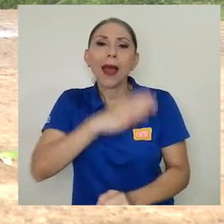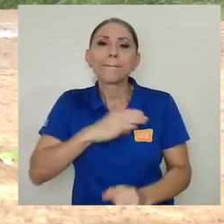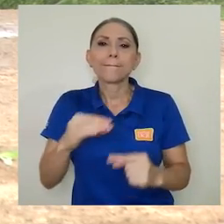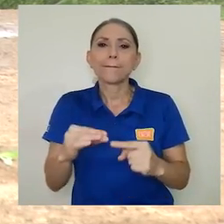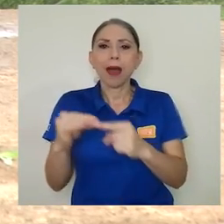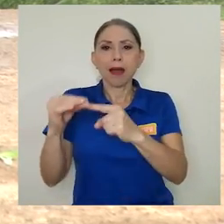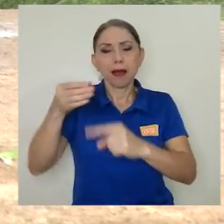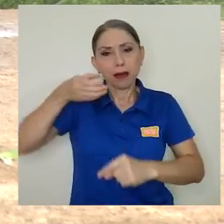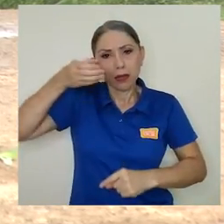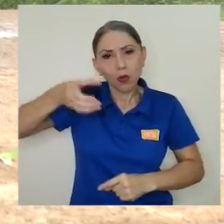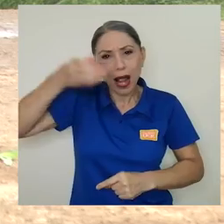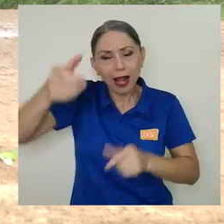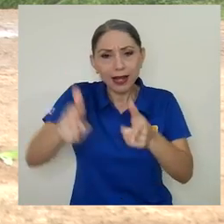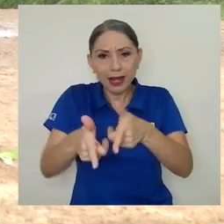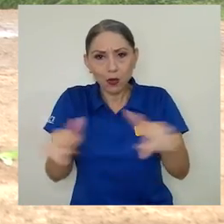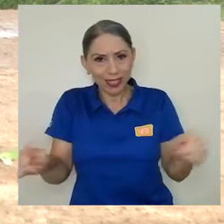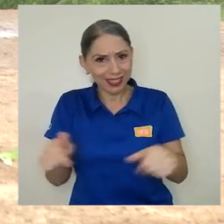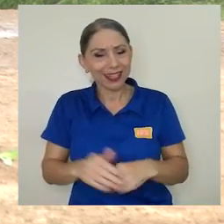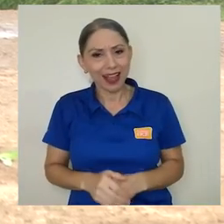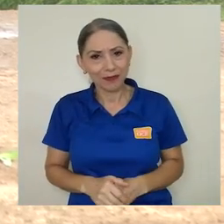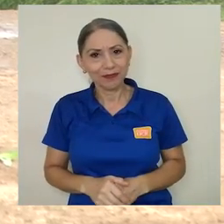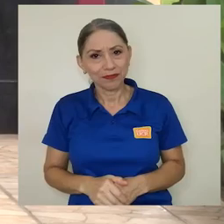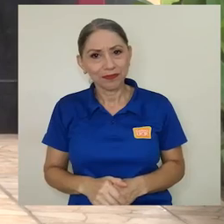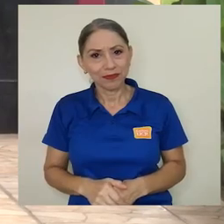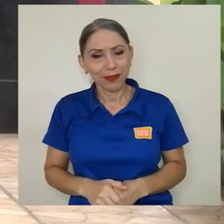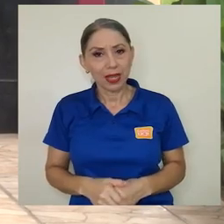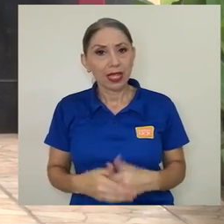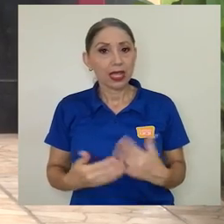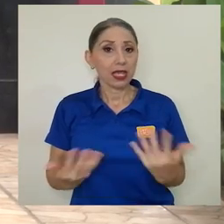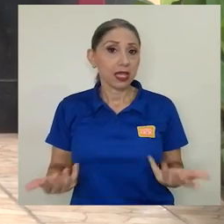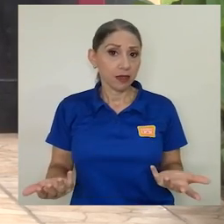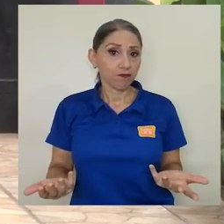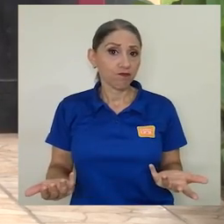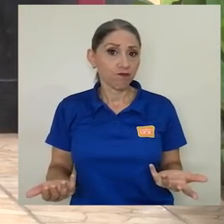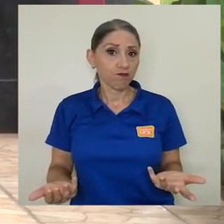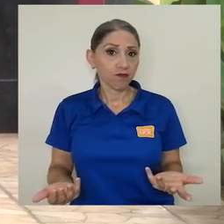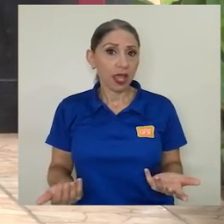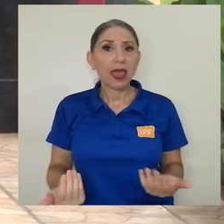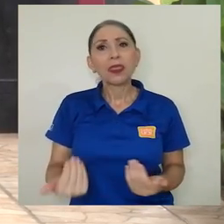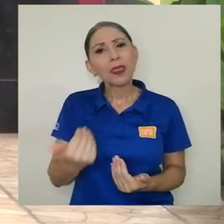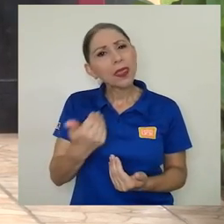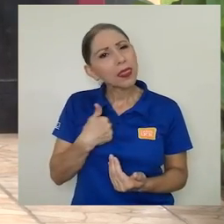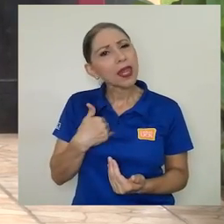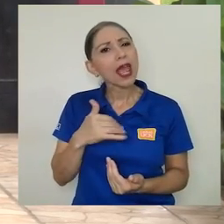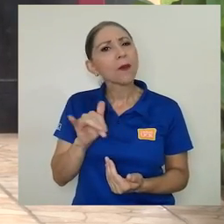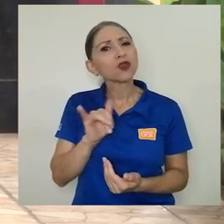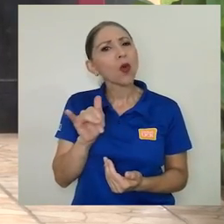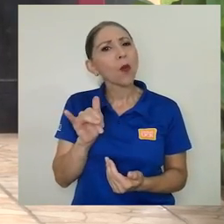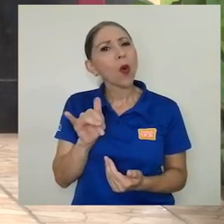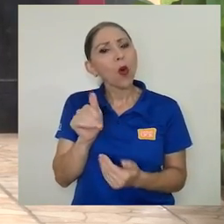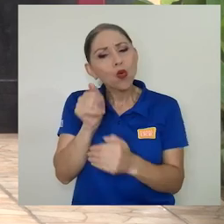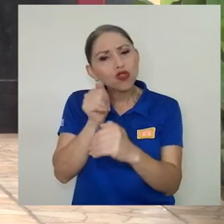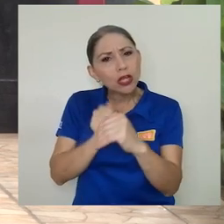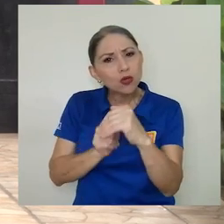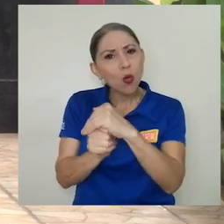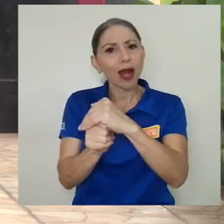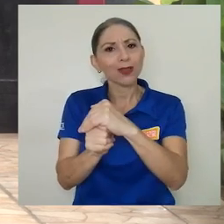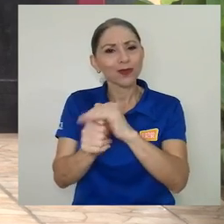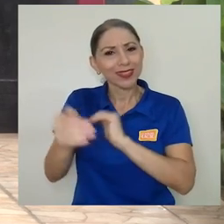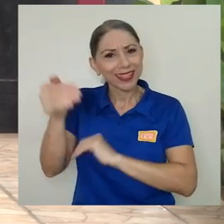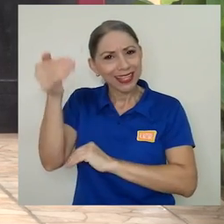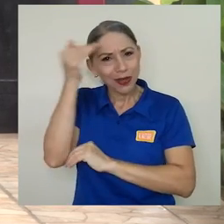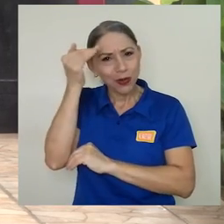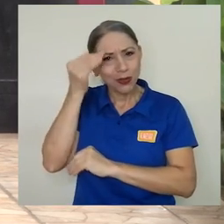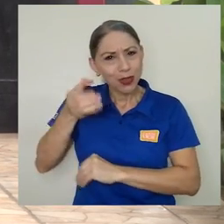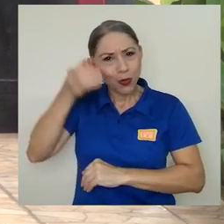cultural y lingüística. Y tendríamos un resguardo de ese conocimiento cultural